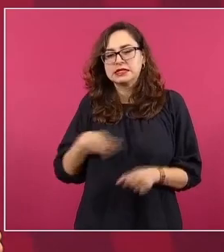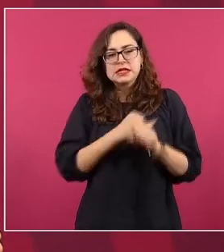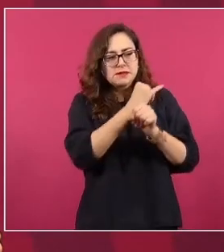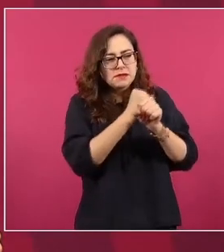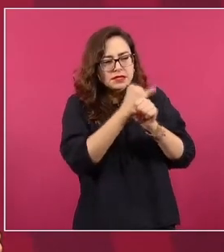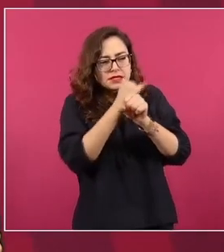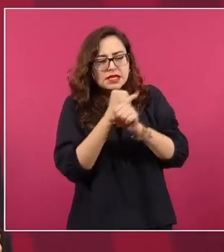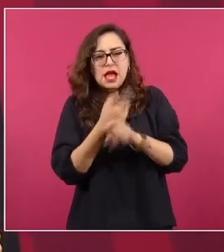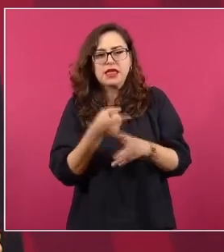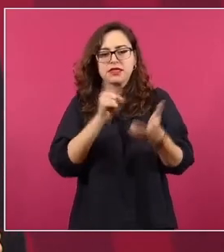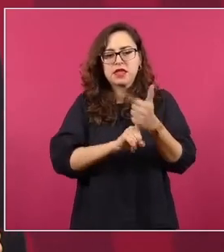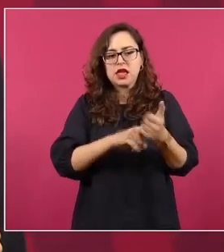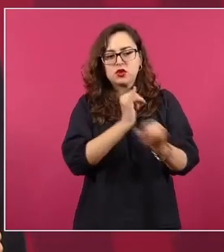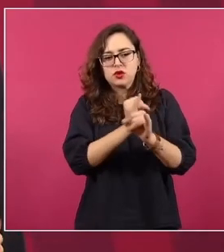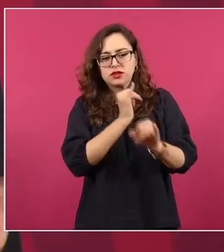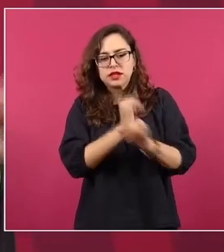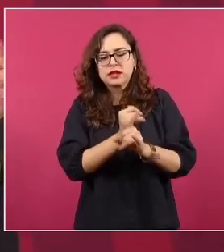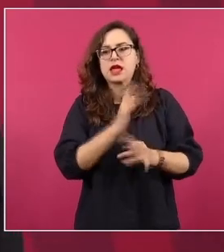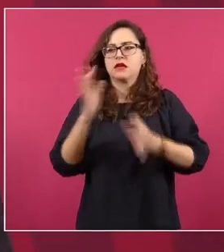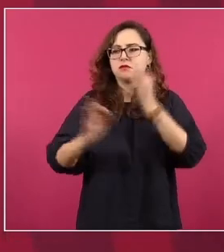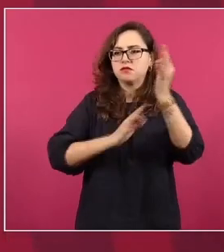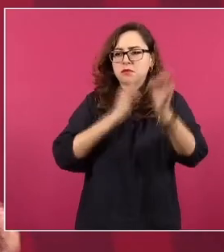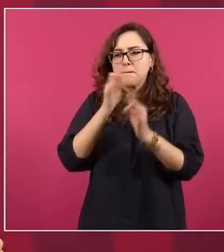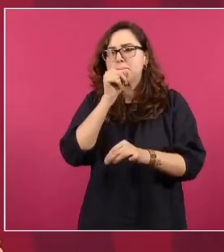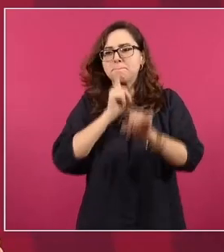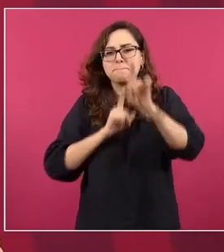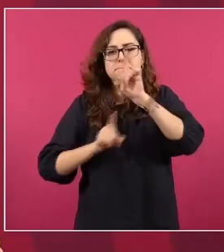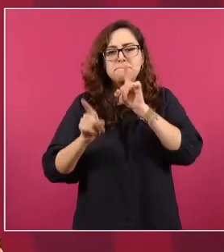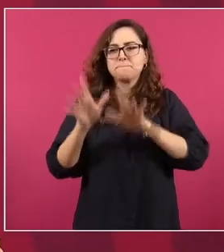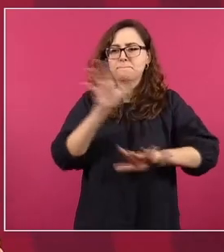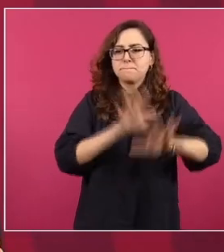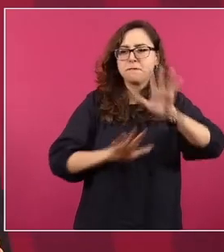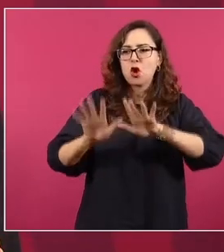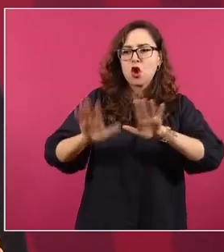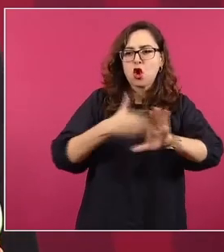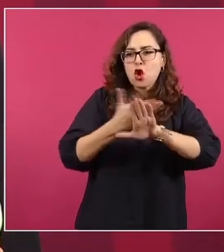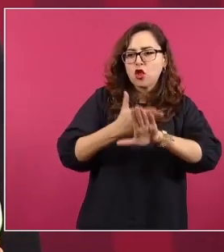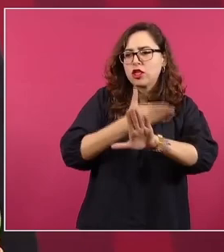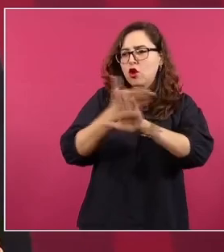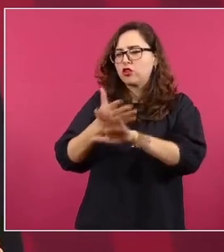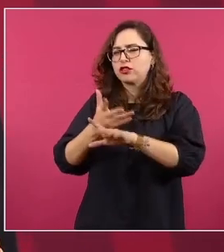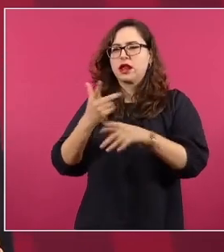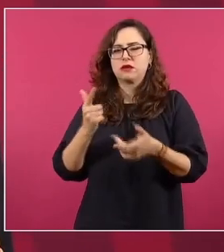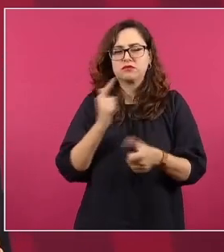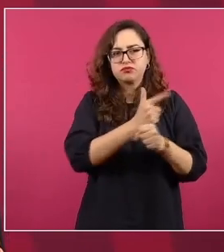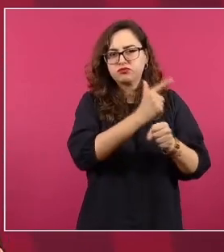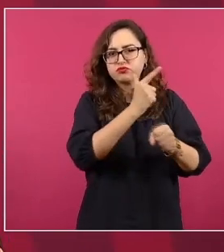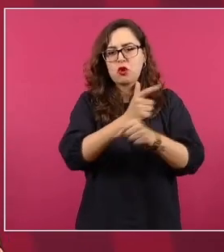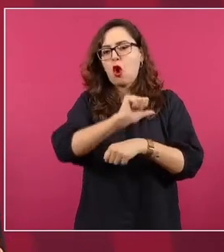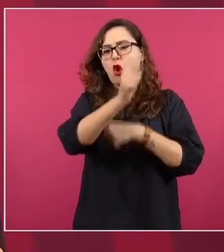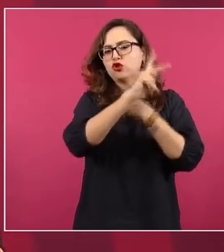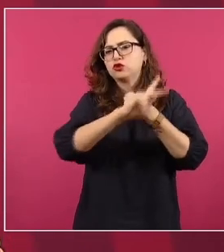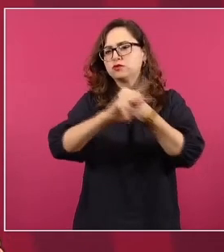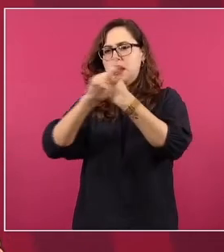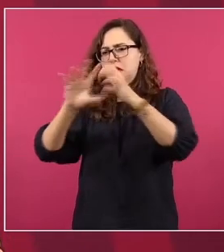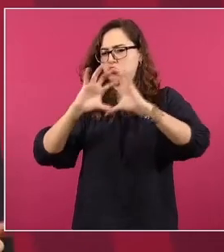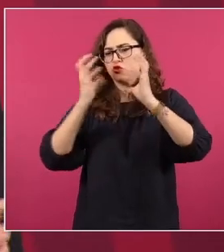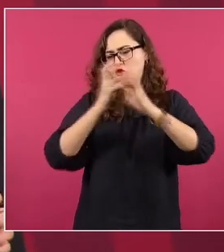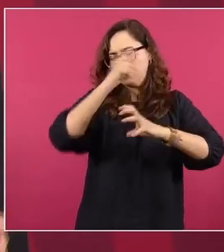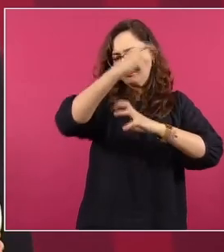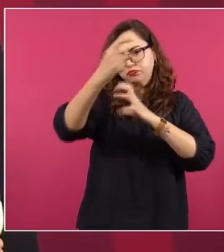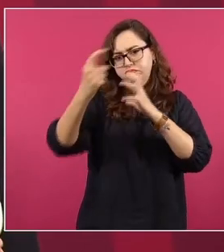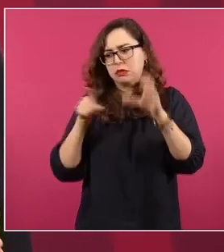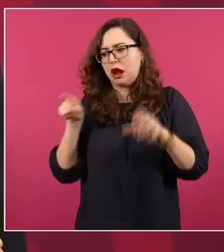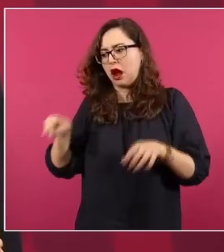en las redes, campañas de odio y manipulaciones de mentiras para perjudicar a gobiernos y actores políticos.